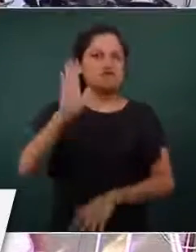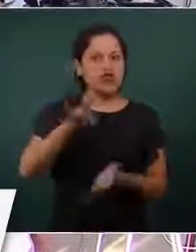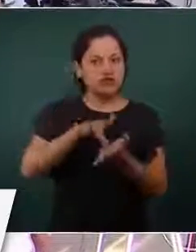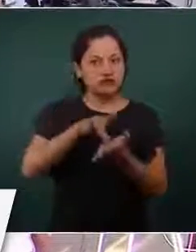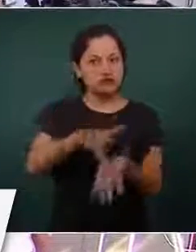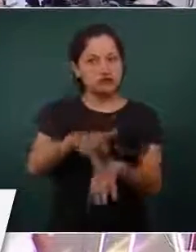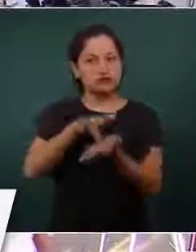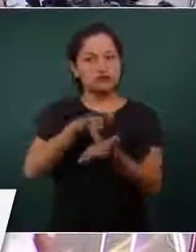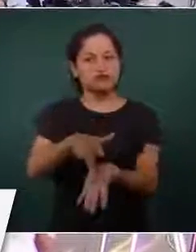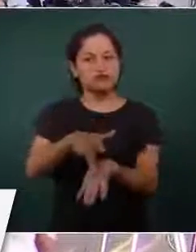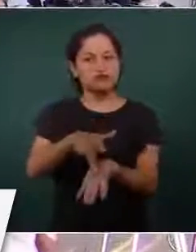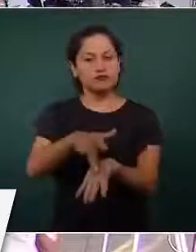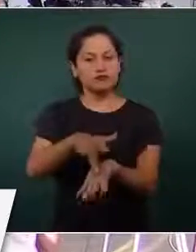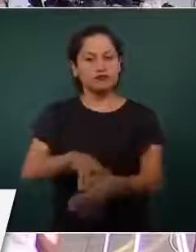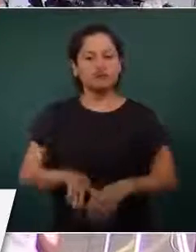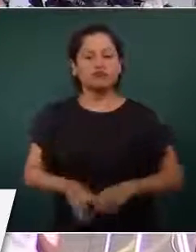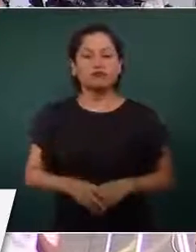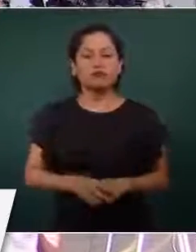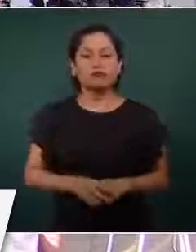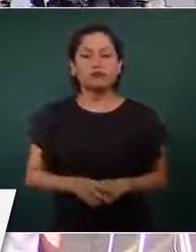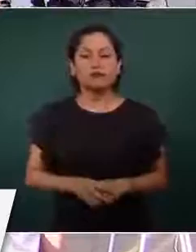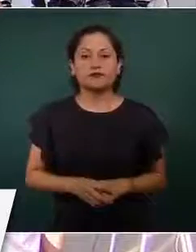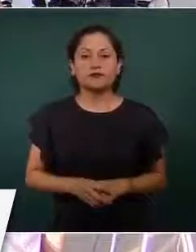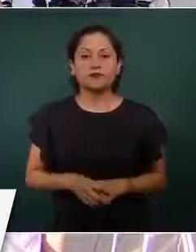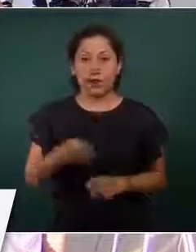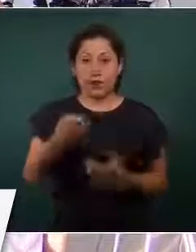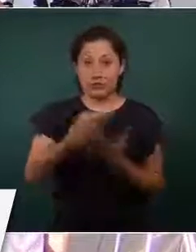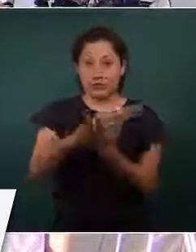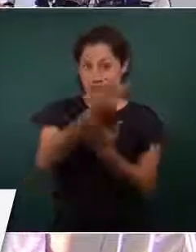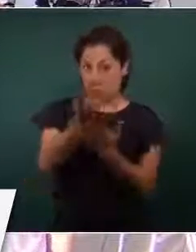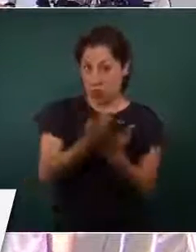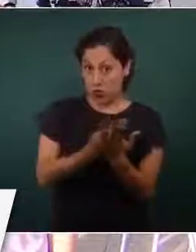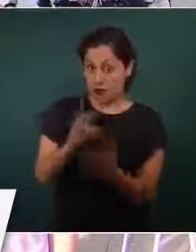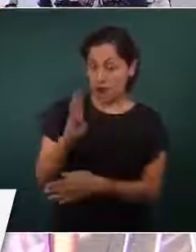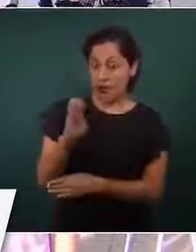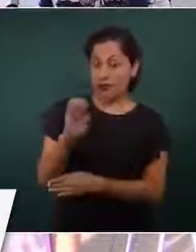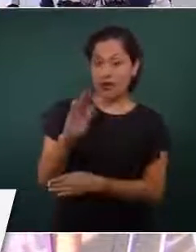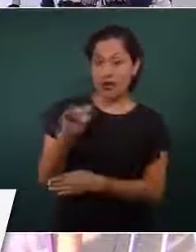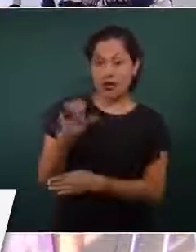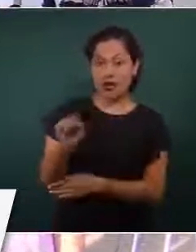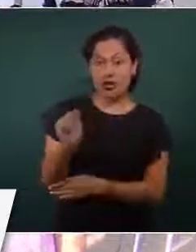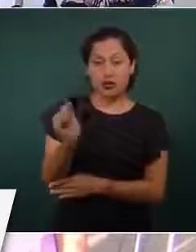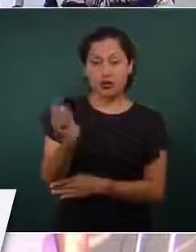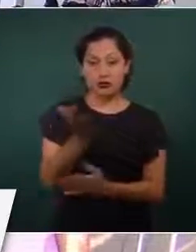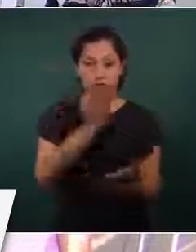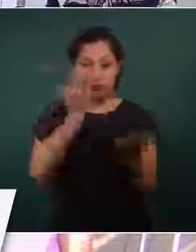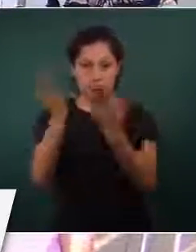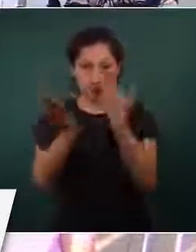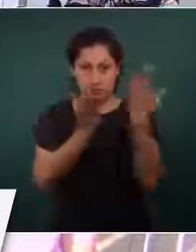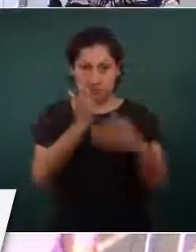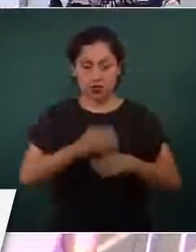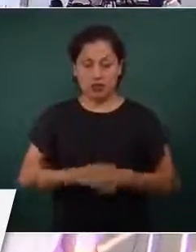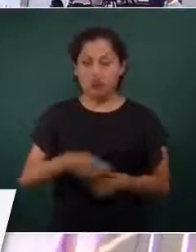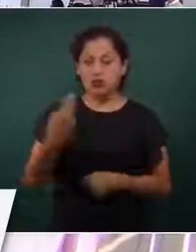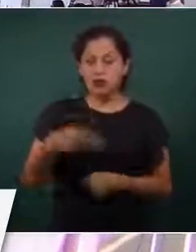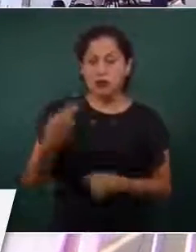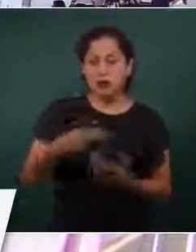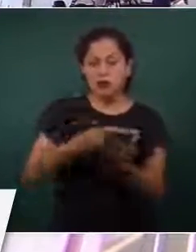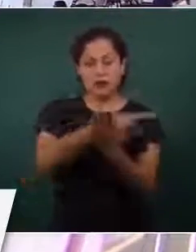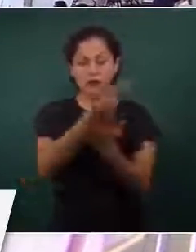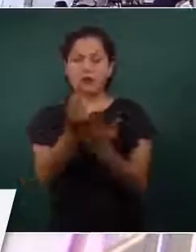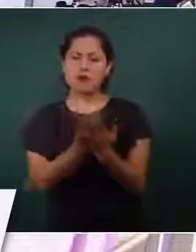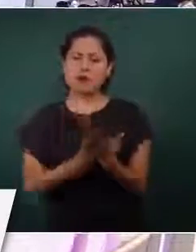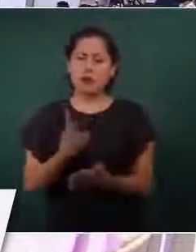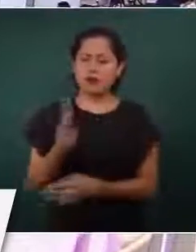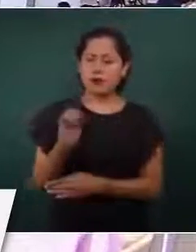estudiantes, el programa de becas, que se llama programa de becas Benito